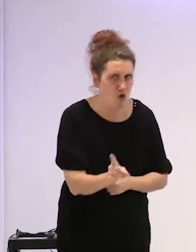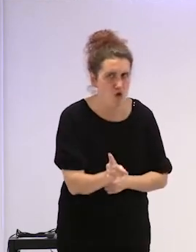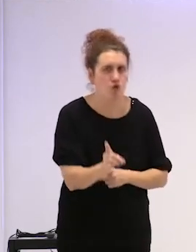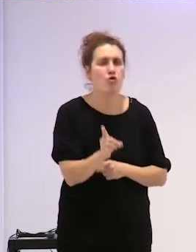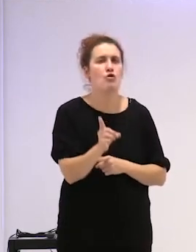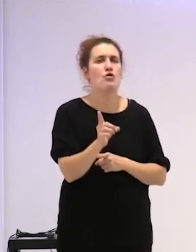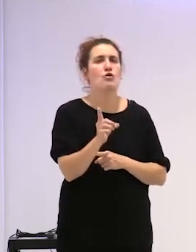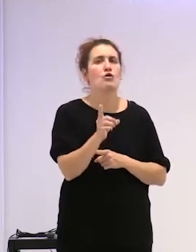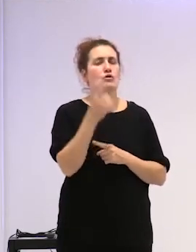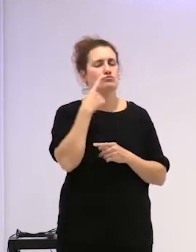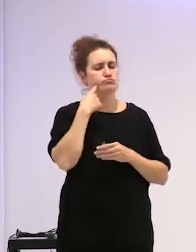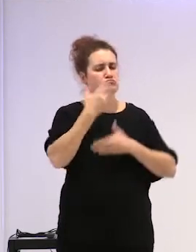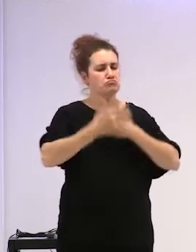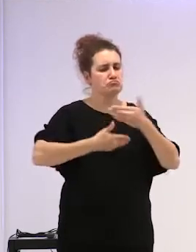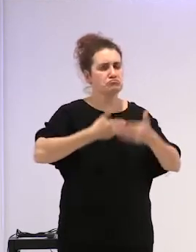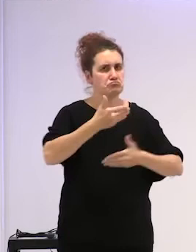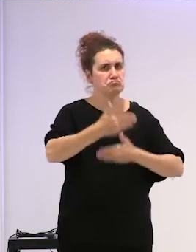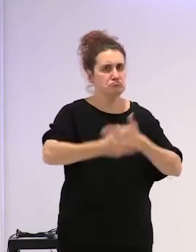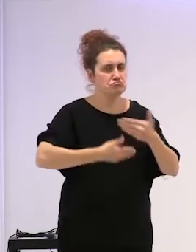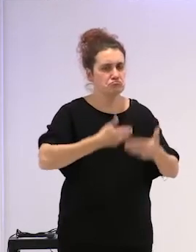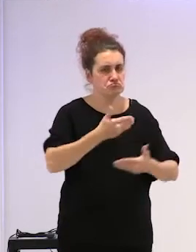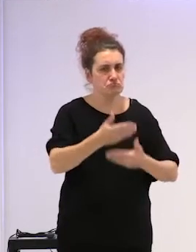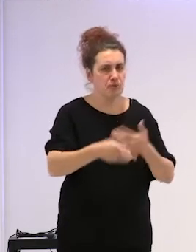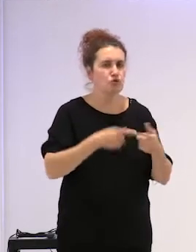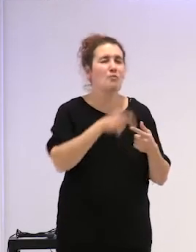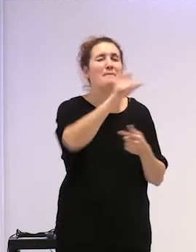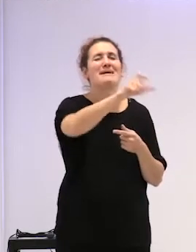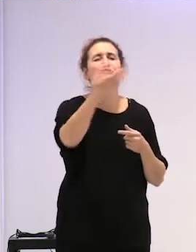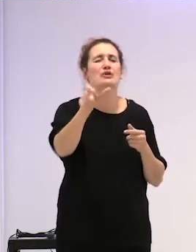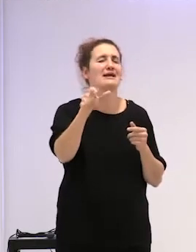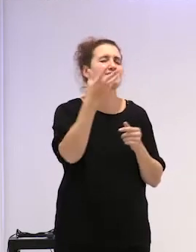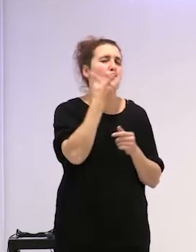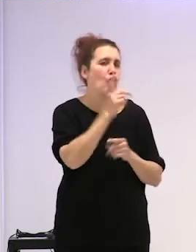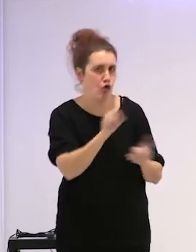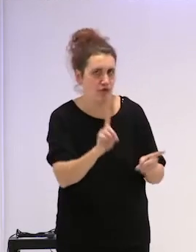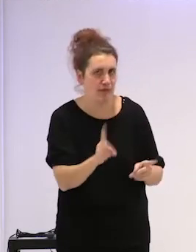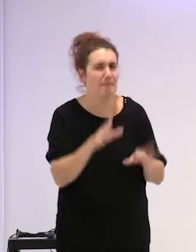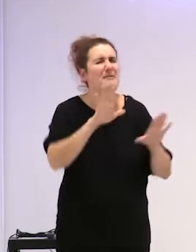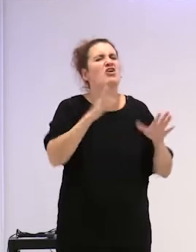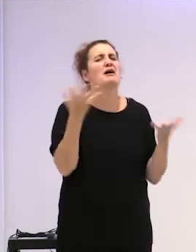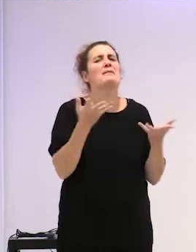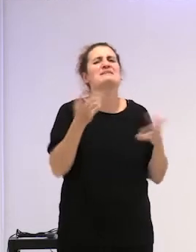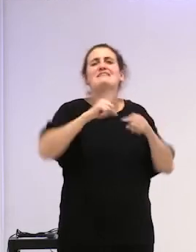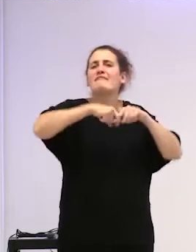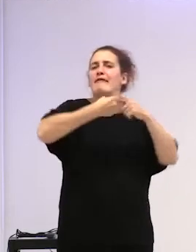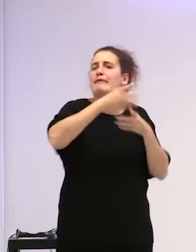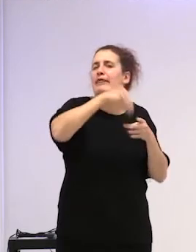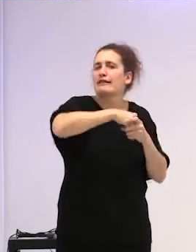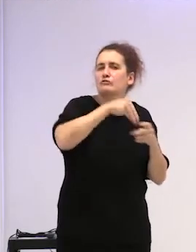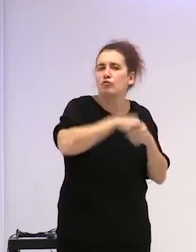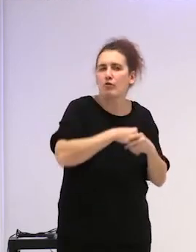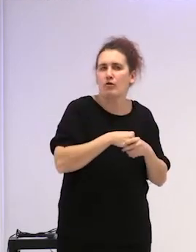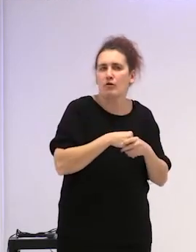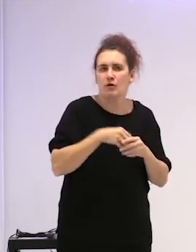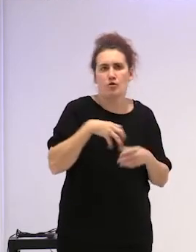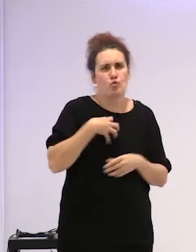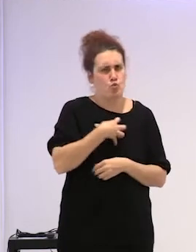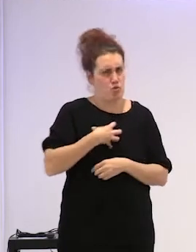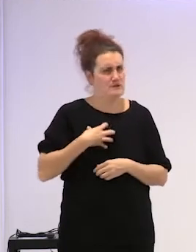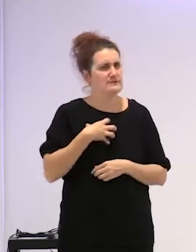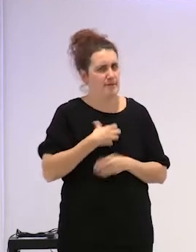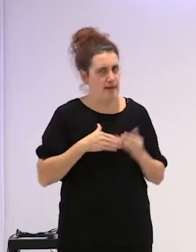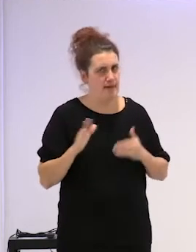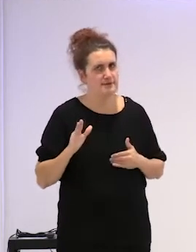lo vamos haciendo sobre todo con los desconocidos, pero ¿qué pasa con la familia? Nos cuesta un poquito más